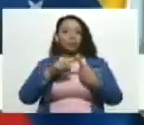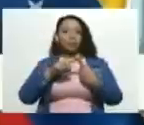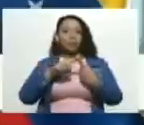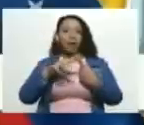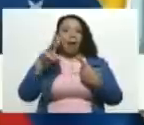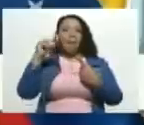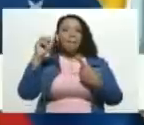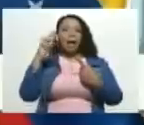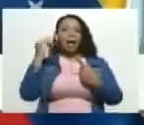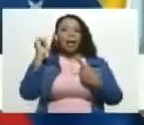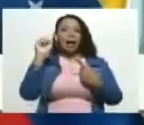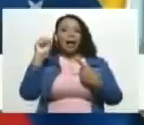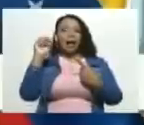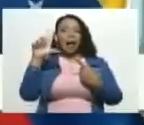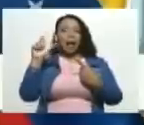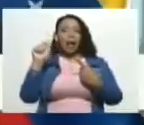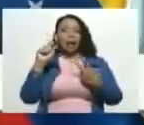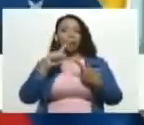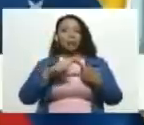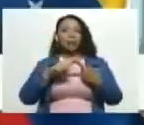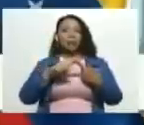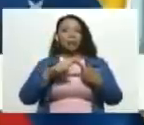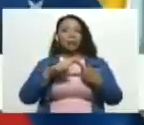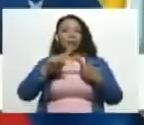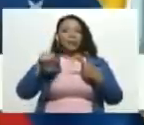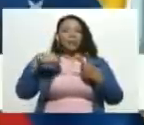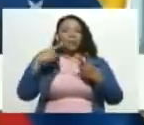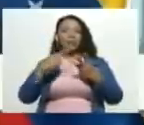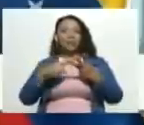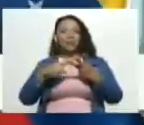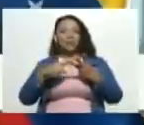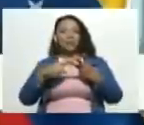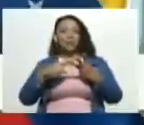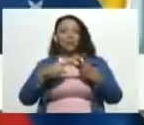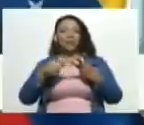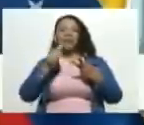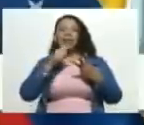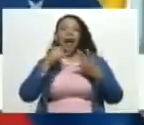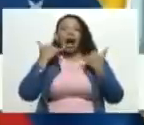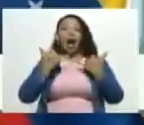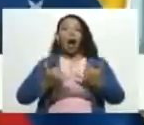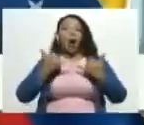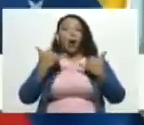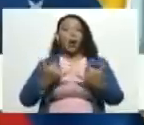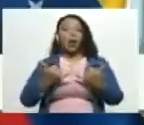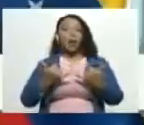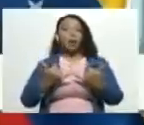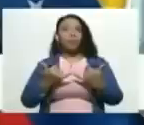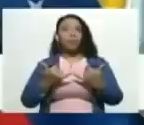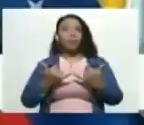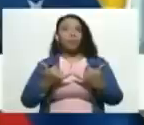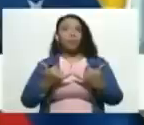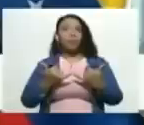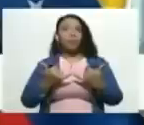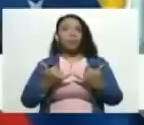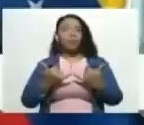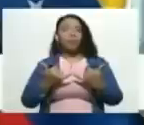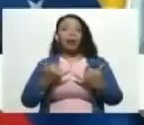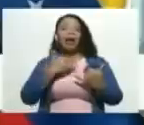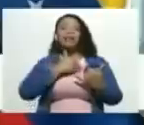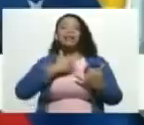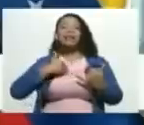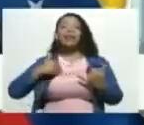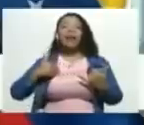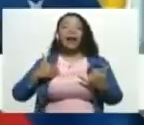Marianela Fernández y ahora Estela Vázquez, quienes ahora pretenden